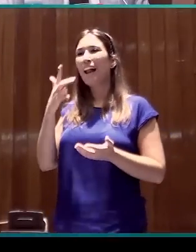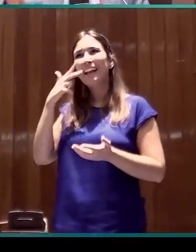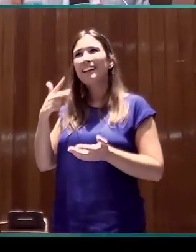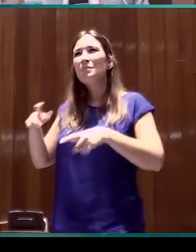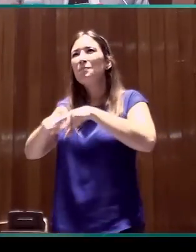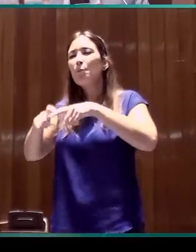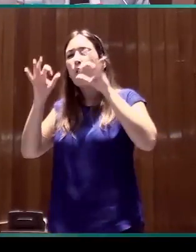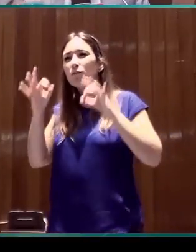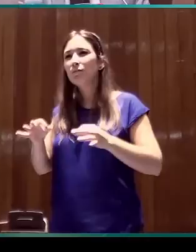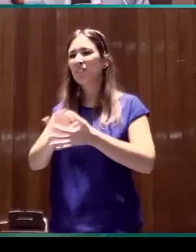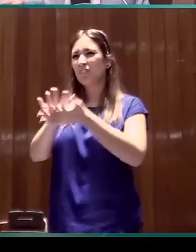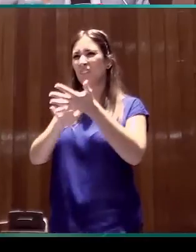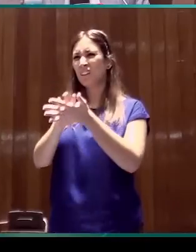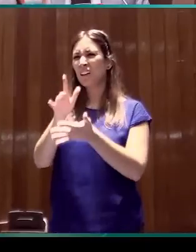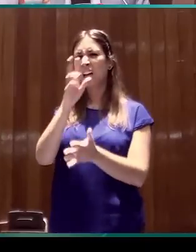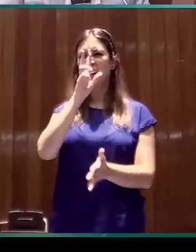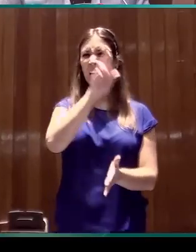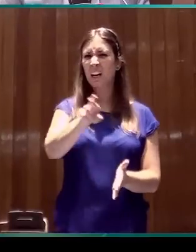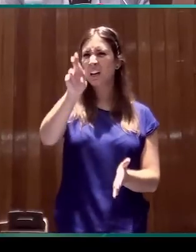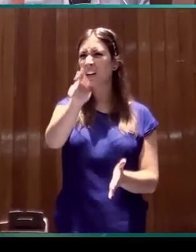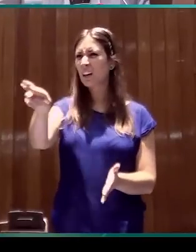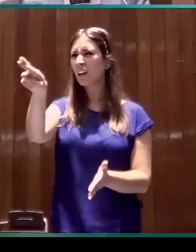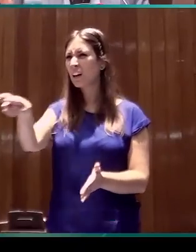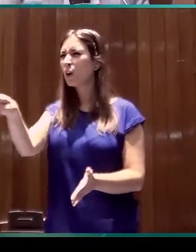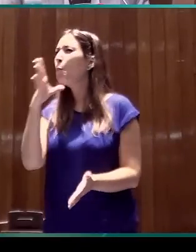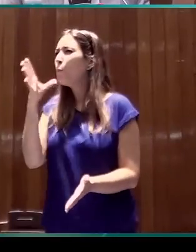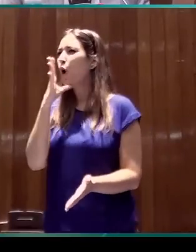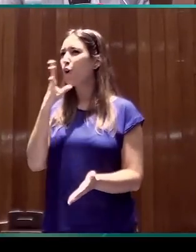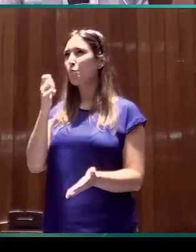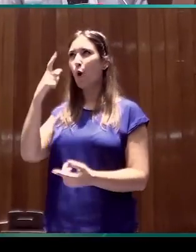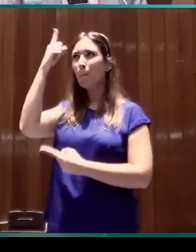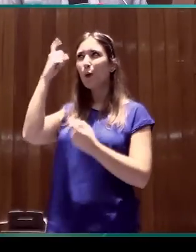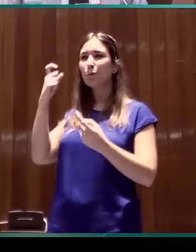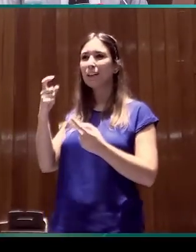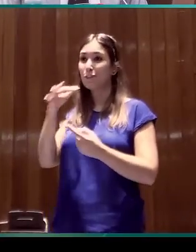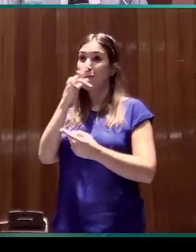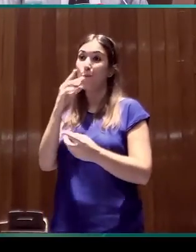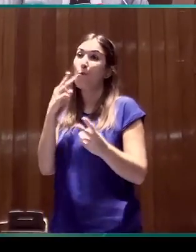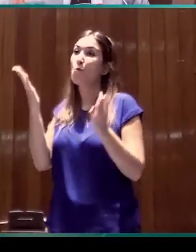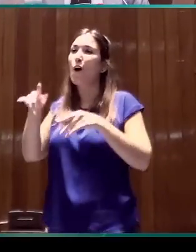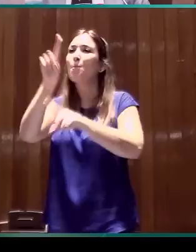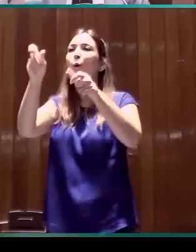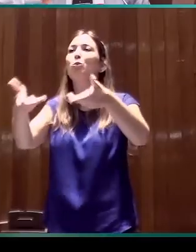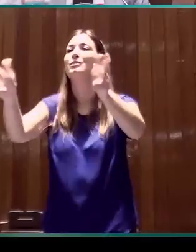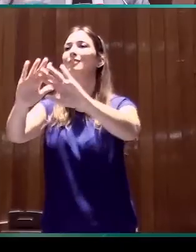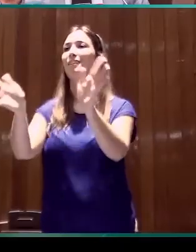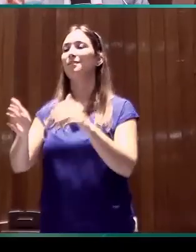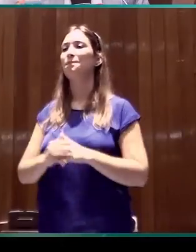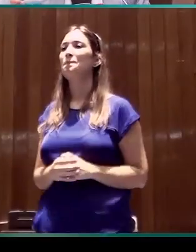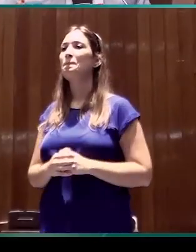lenguas de signos. ¿Por qué se repite ese patrón lengua de las lenguas? Pregunta que queda abierta. Un dato